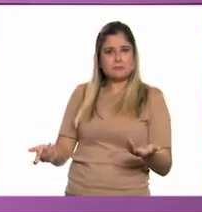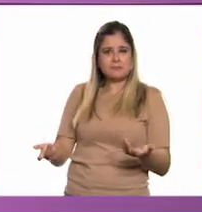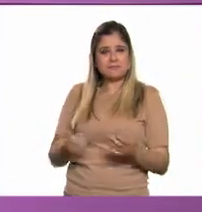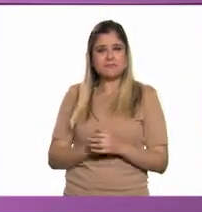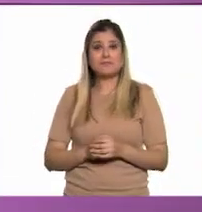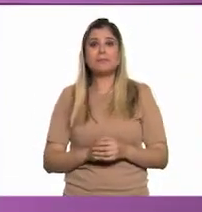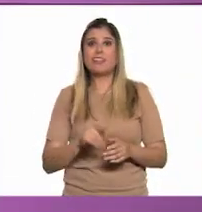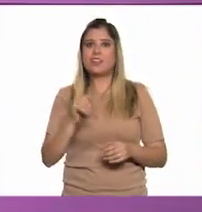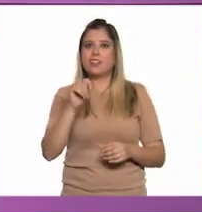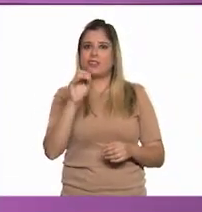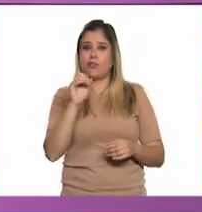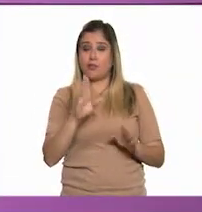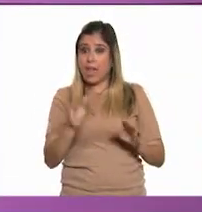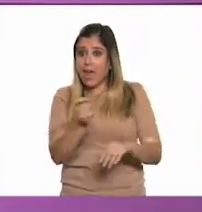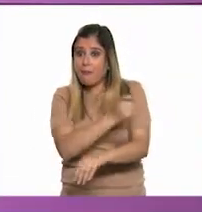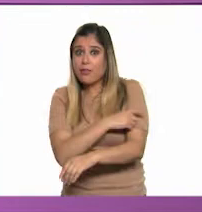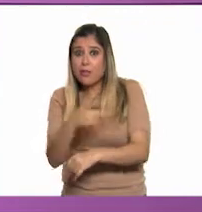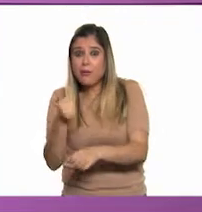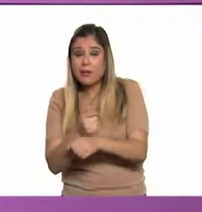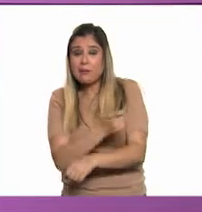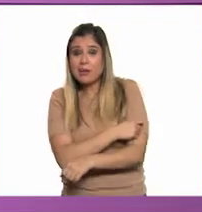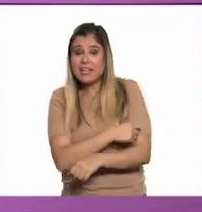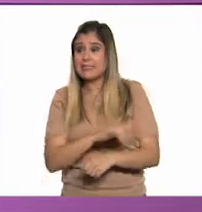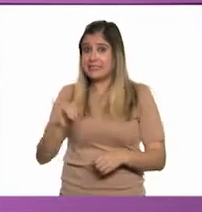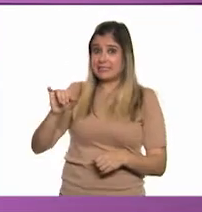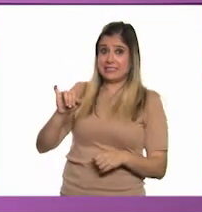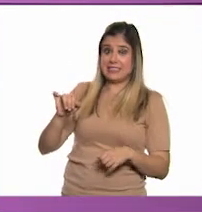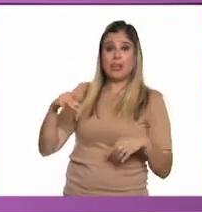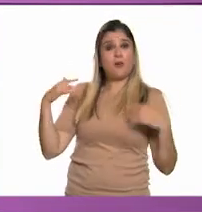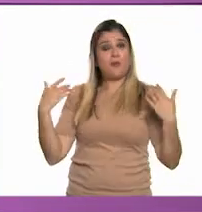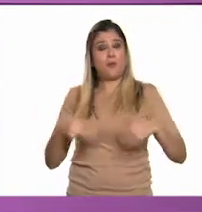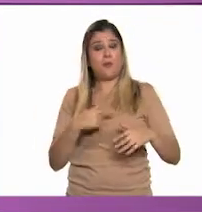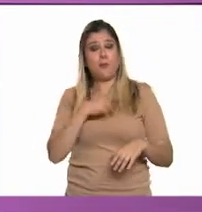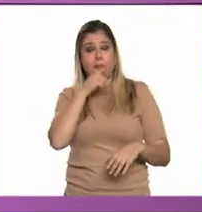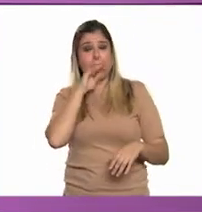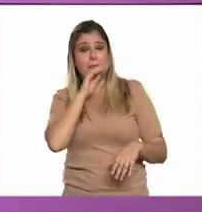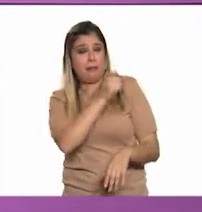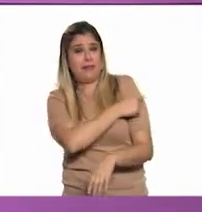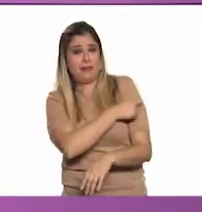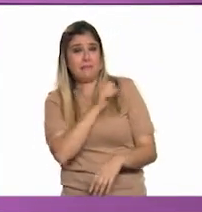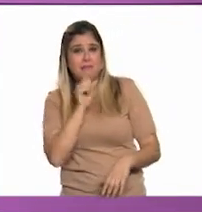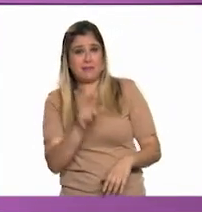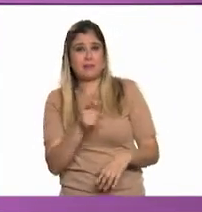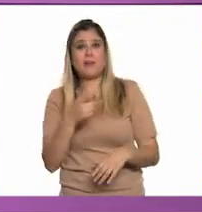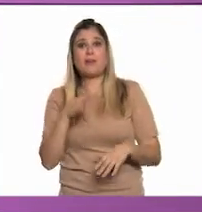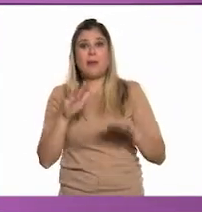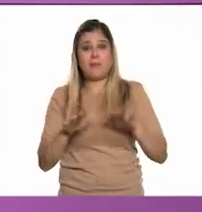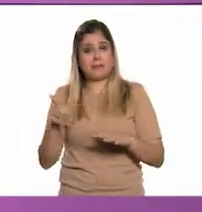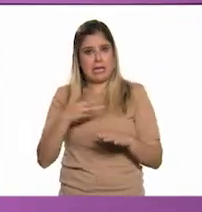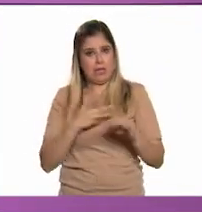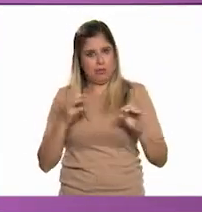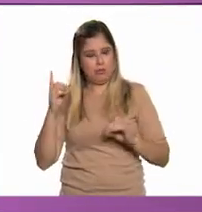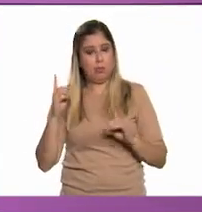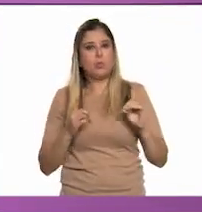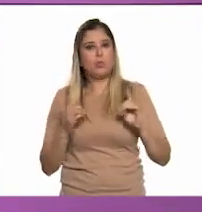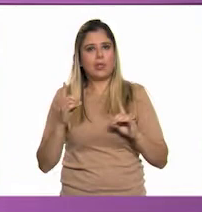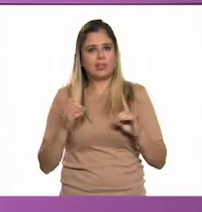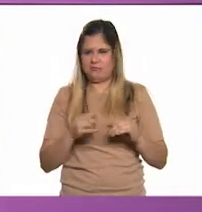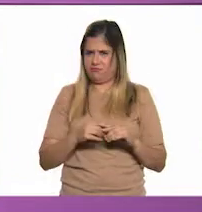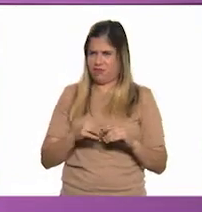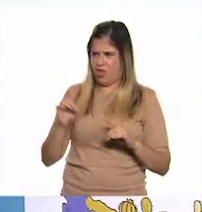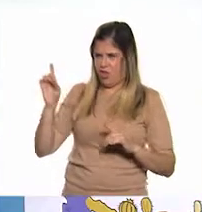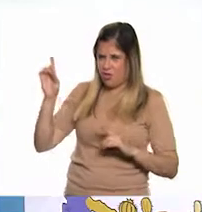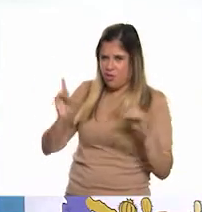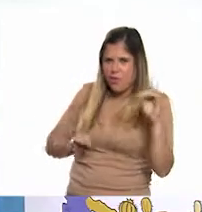Oye, ¿tón ya vacunaron a tu abuelito? Sí. Órale, bueno, mis papás pues también ya se vacunaron, pero al principio tenían dudas. ¿Dudas, Juan